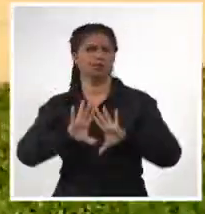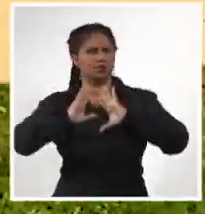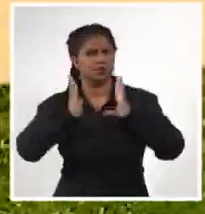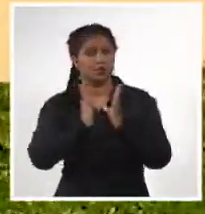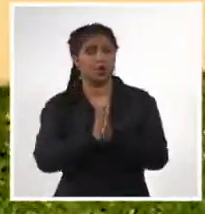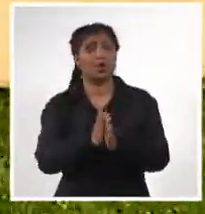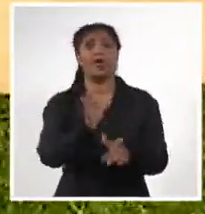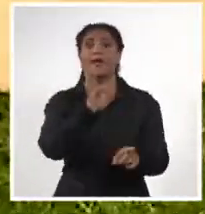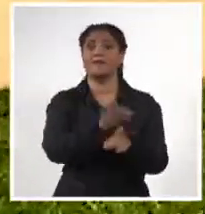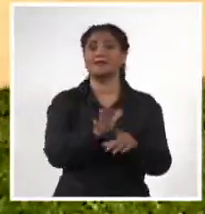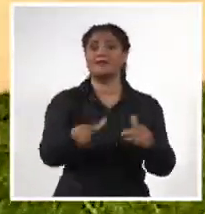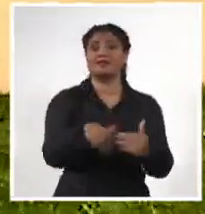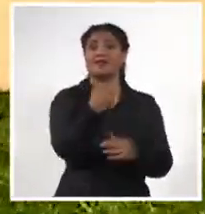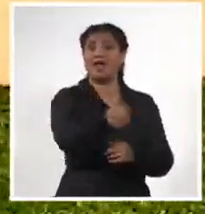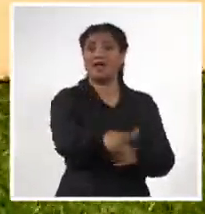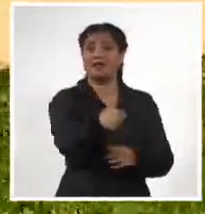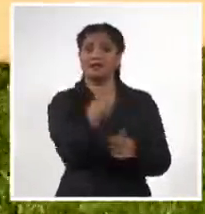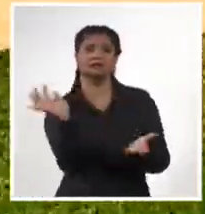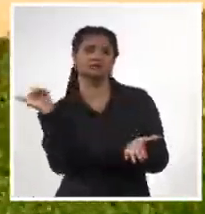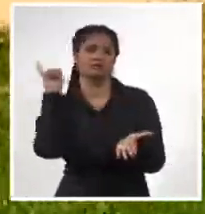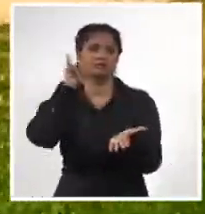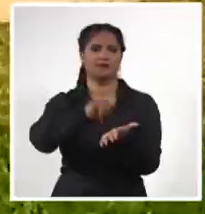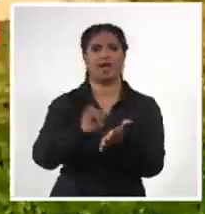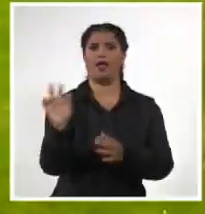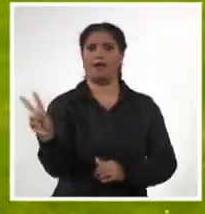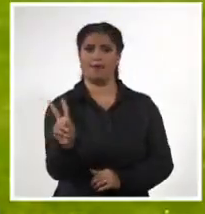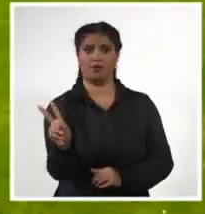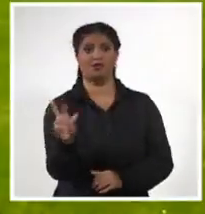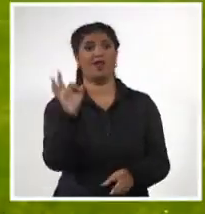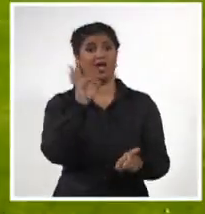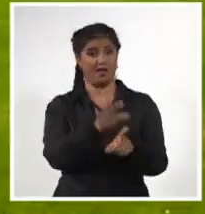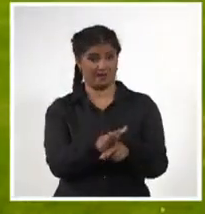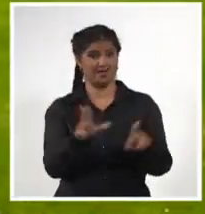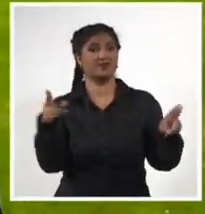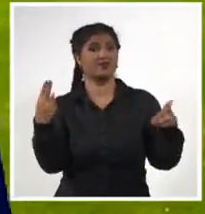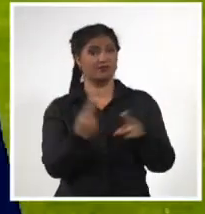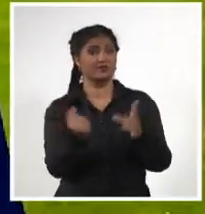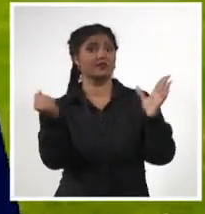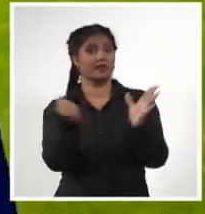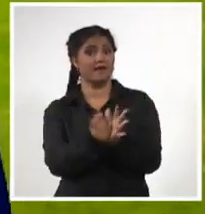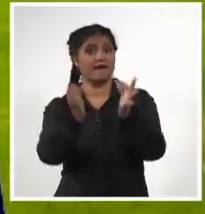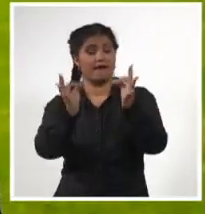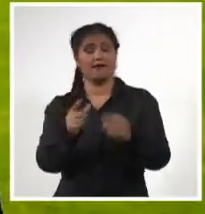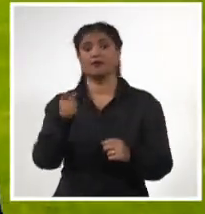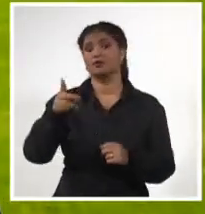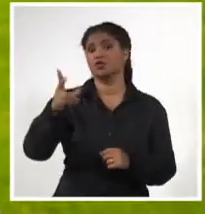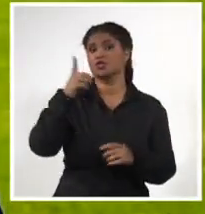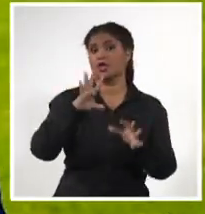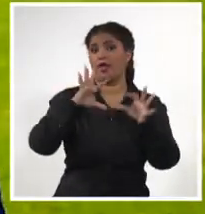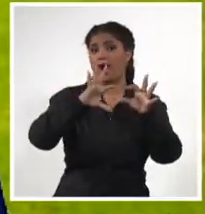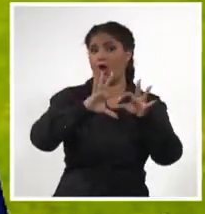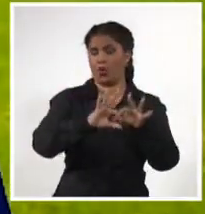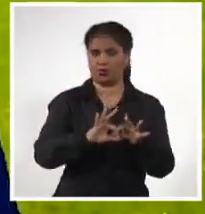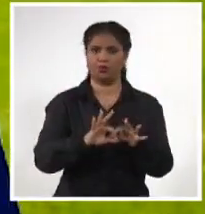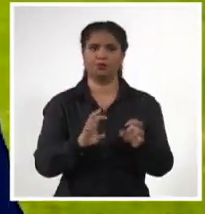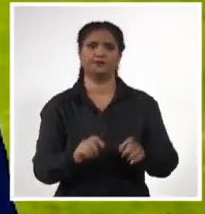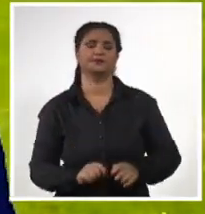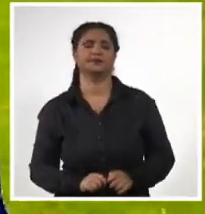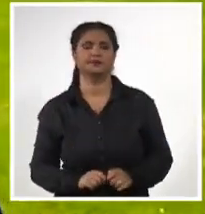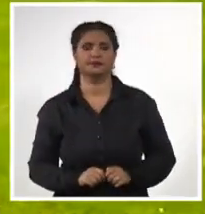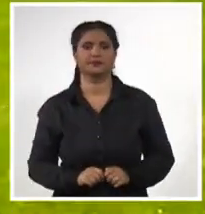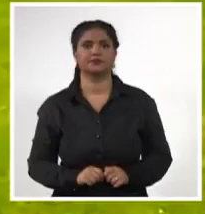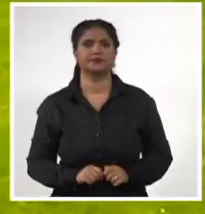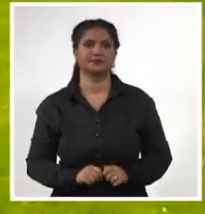Partirán el día 10 a Venezuela para enfrentar a partir del 12 de agosto el premundial que otorgará cuatro plazas al campeonato del mundo